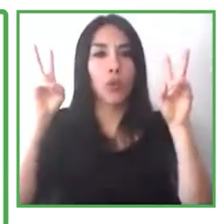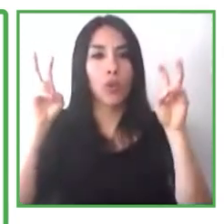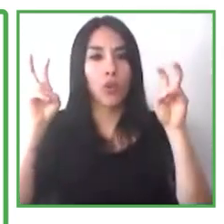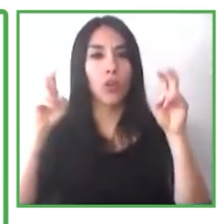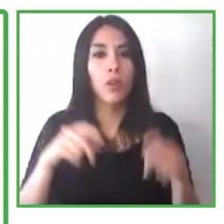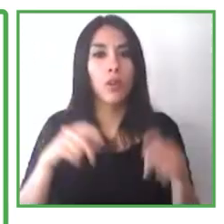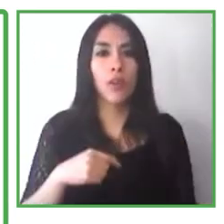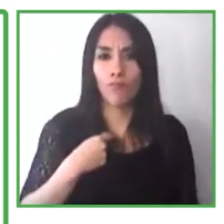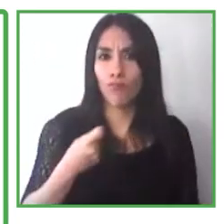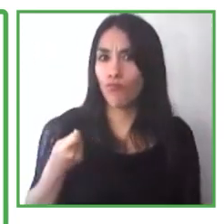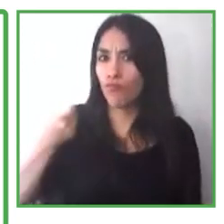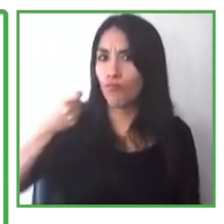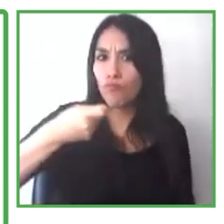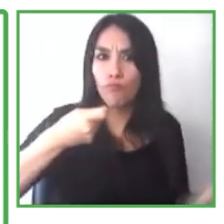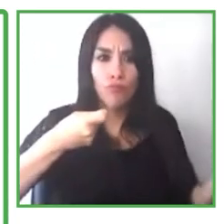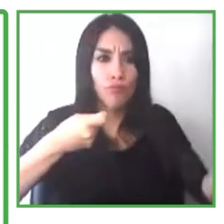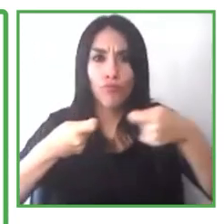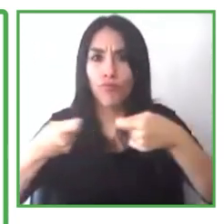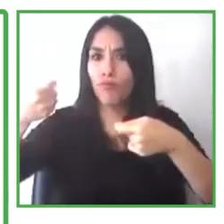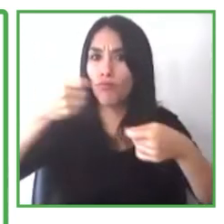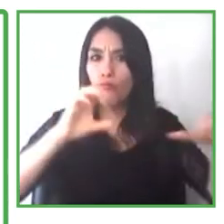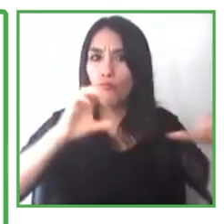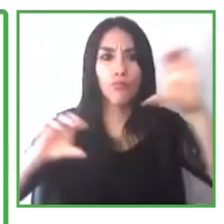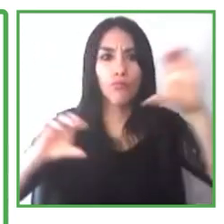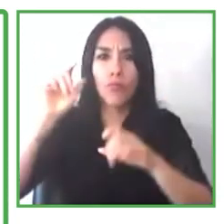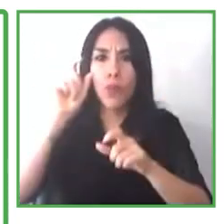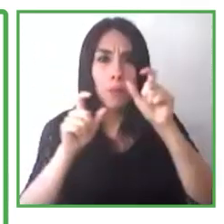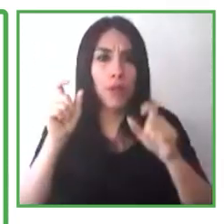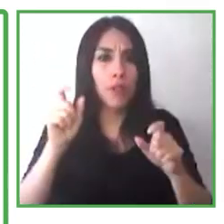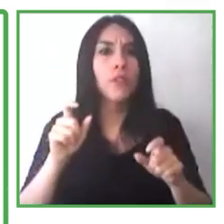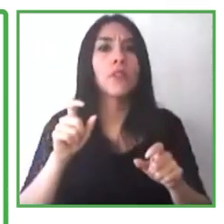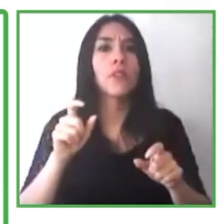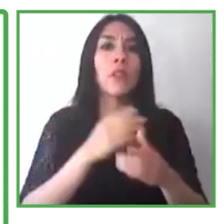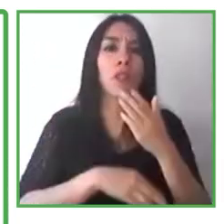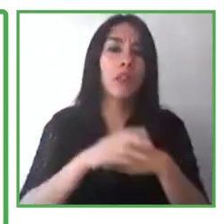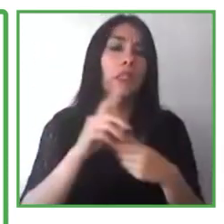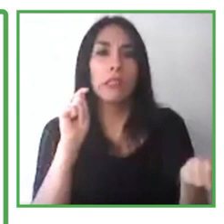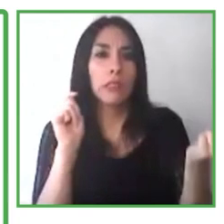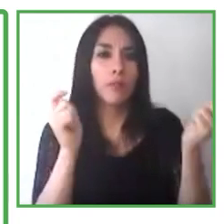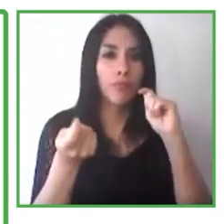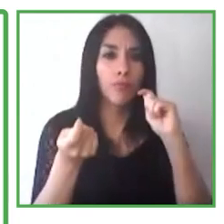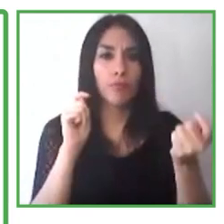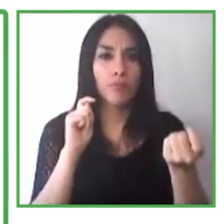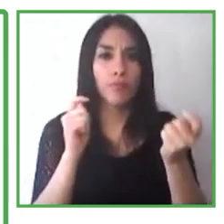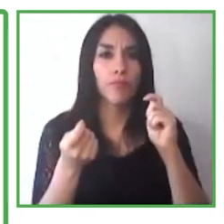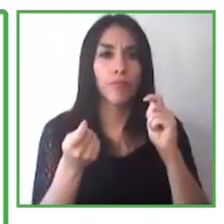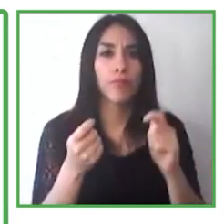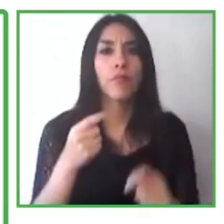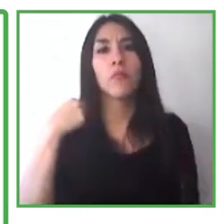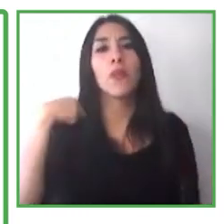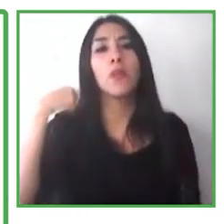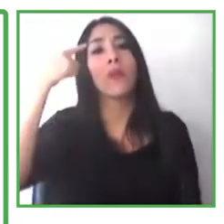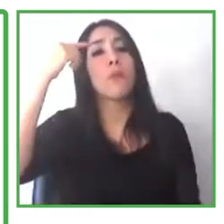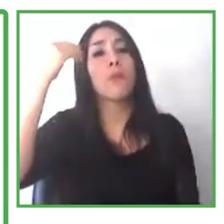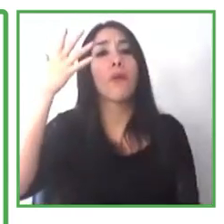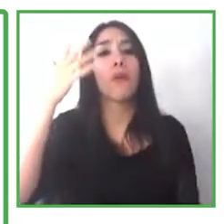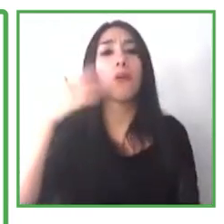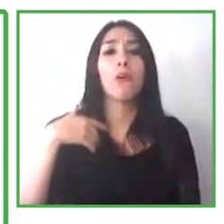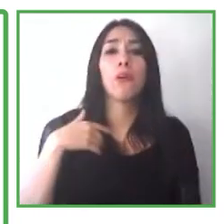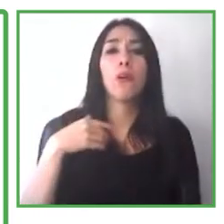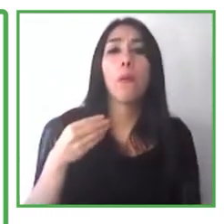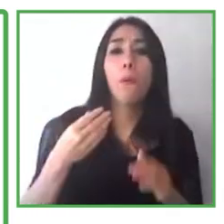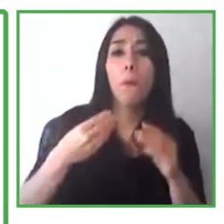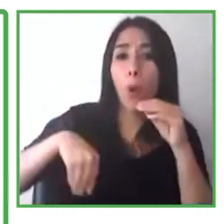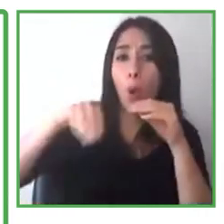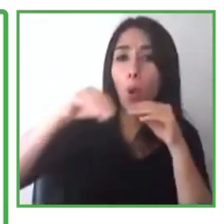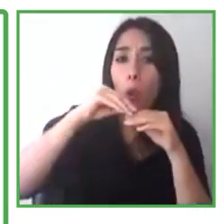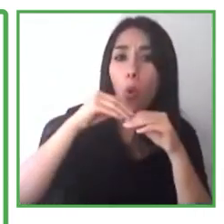provisión de estas acomodaciones. Y esto es real para muchas organizaciones grandes, pero también es importante implementar un proceso o un programa de recuperación de costos.